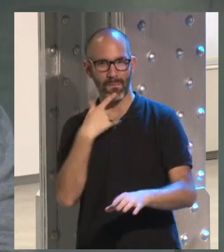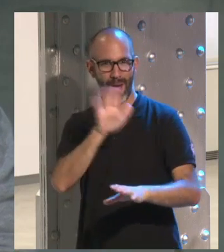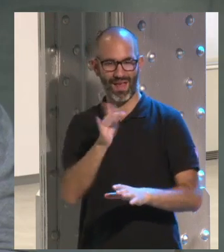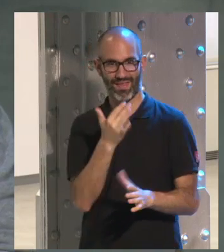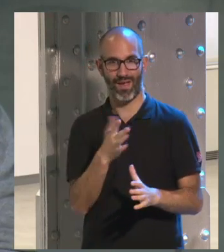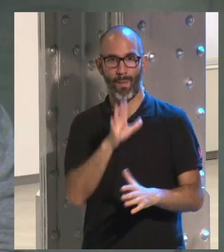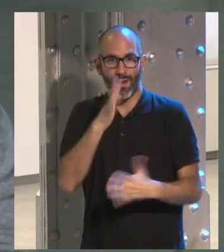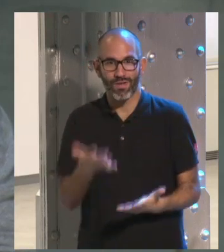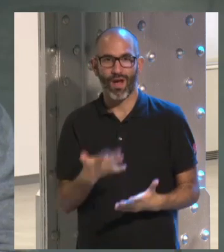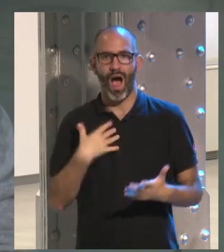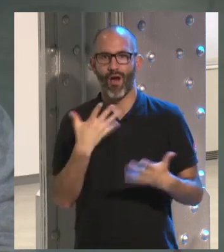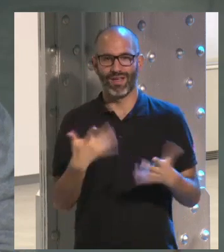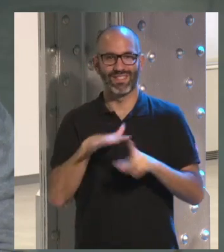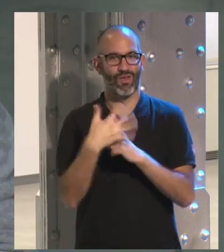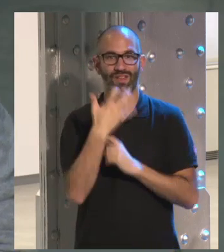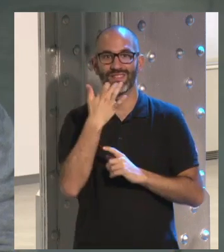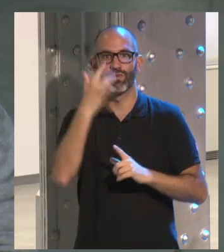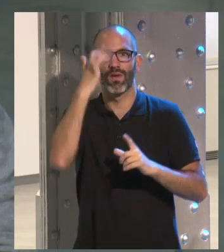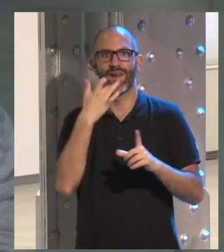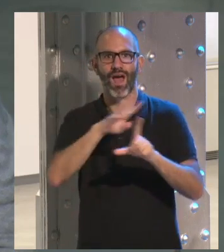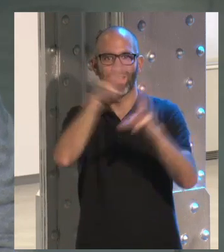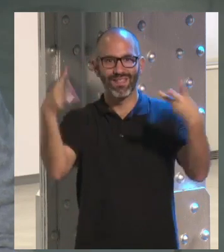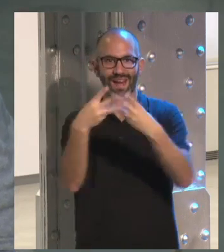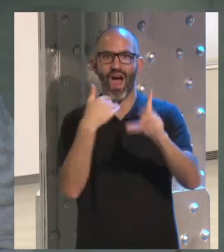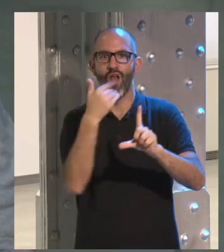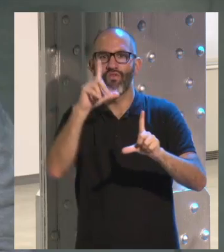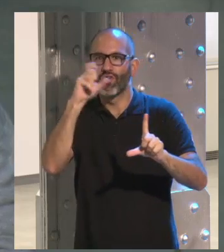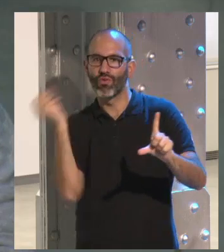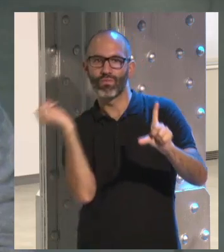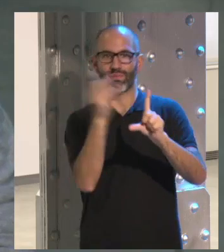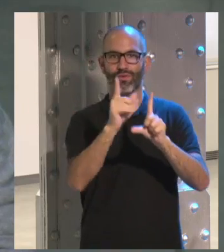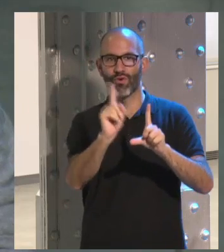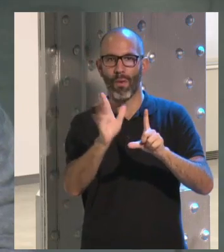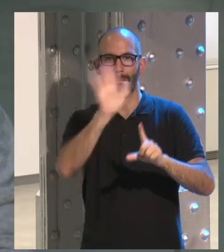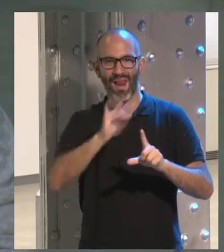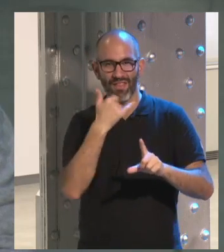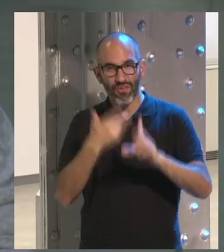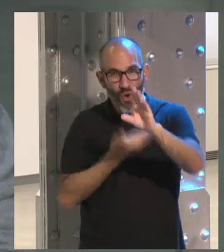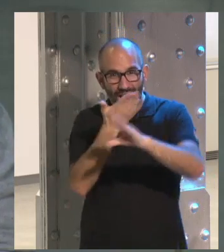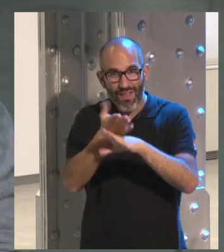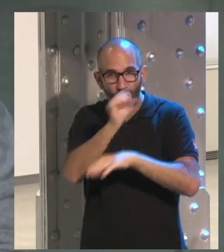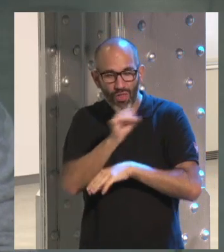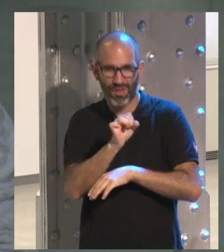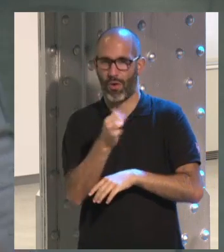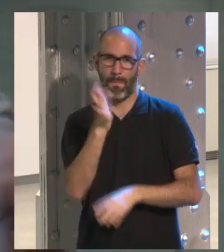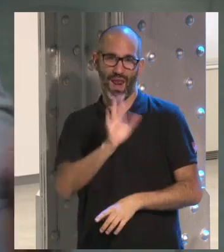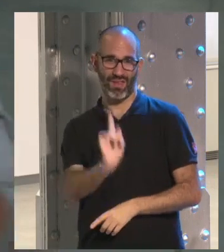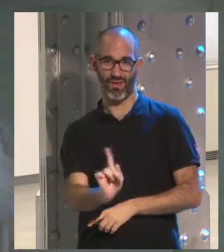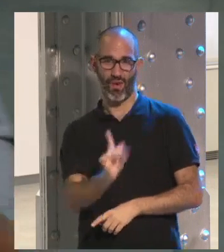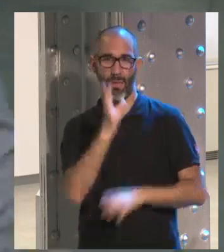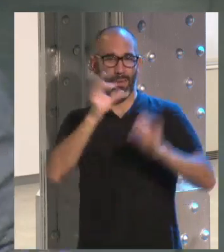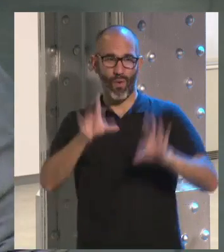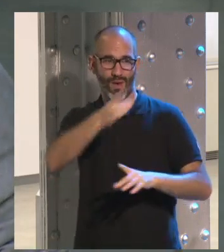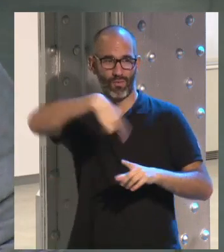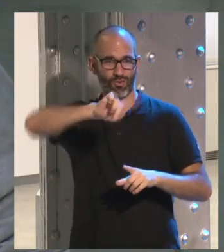es lo que pasa entre los jóvenes. Si tú no subes una foto, es raro pensar que has estado en algún sitio. O, por ejemplo, os pasará